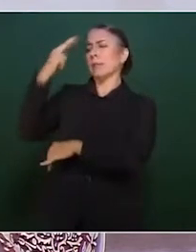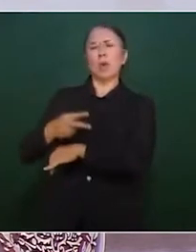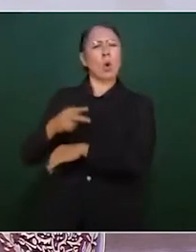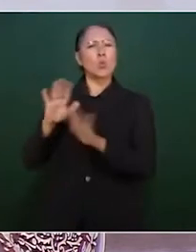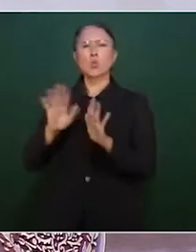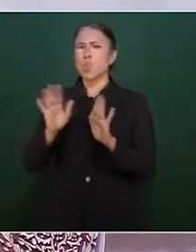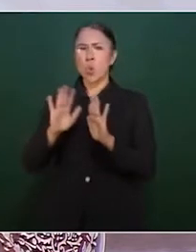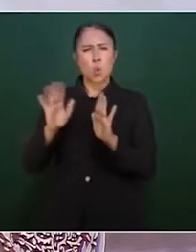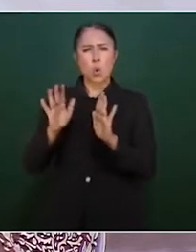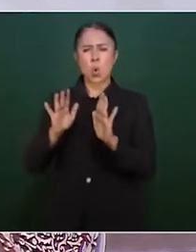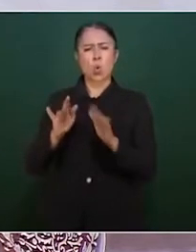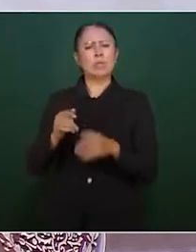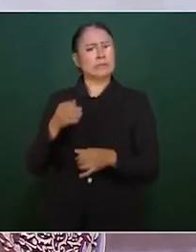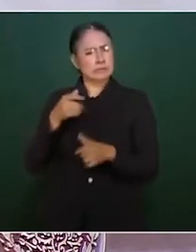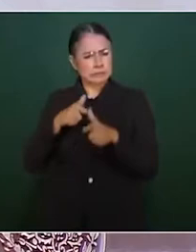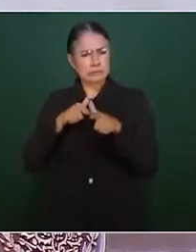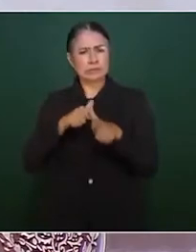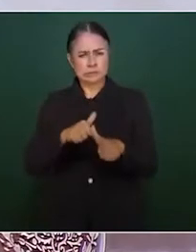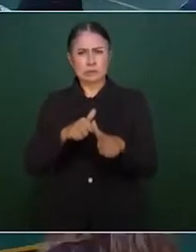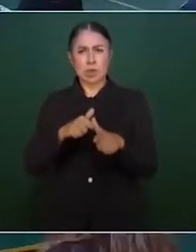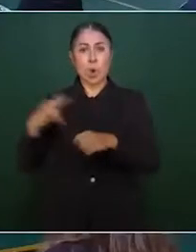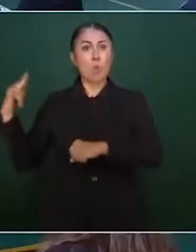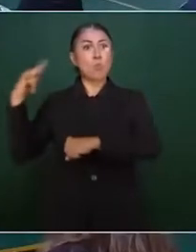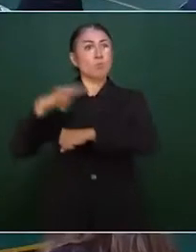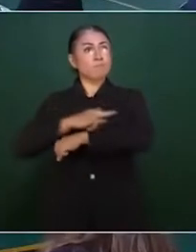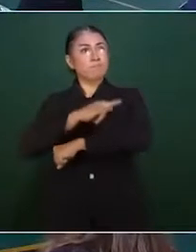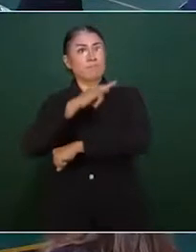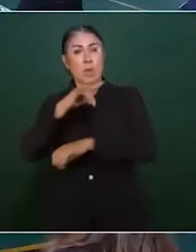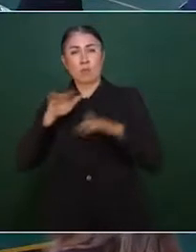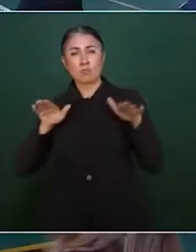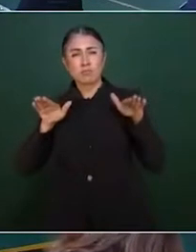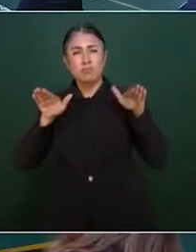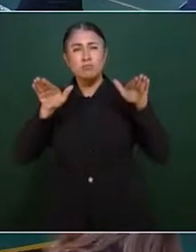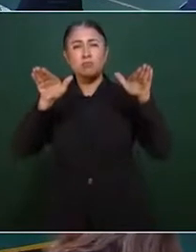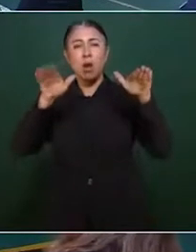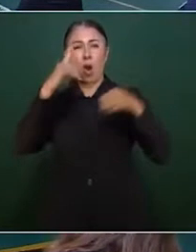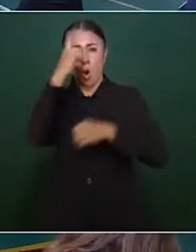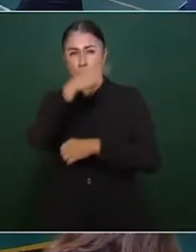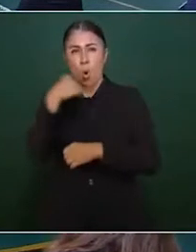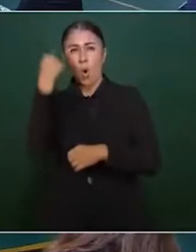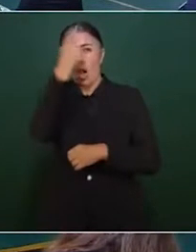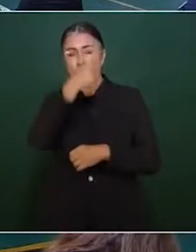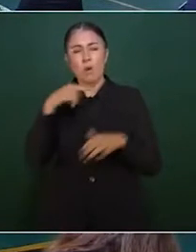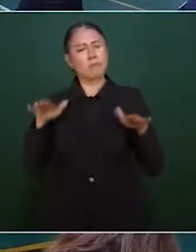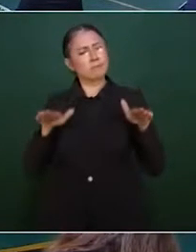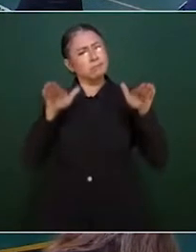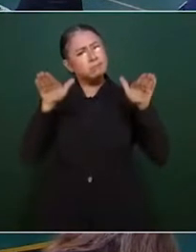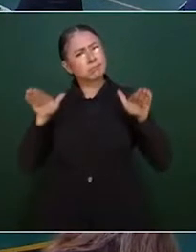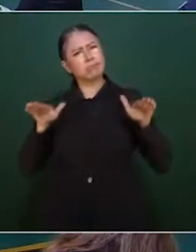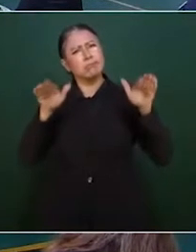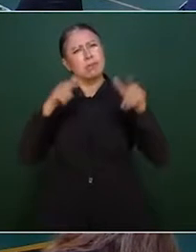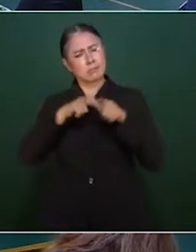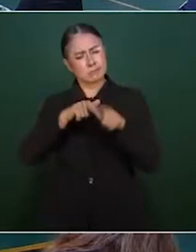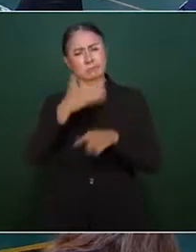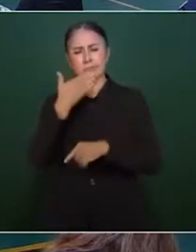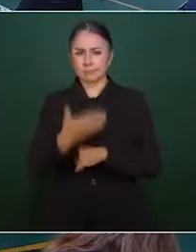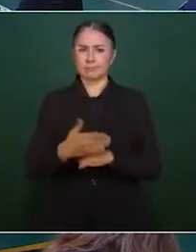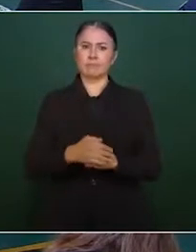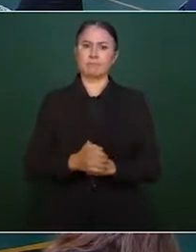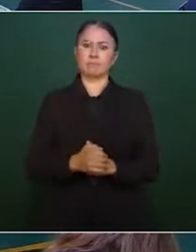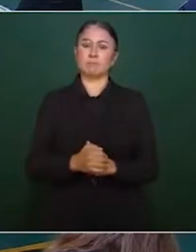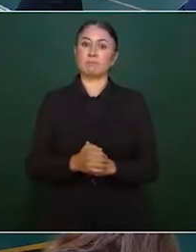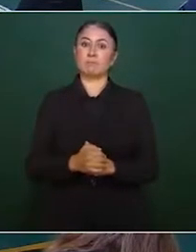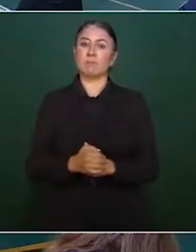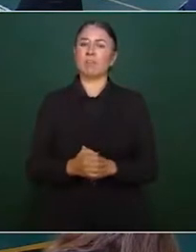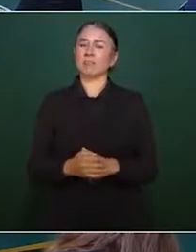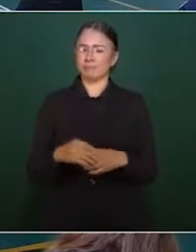número de vuelos autorizados por hora. La siguiente, por favor. De cómo inventaron una